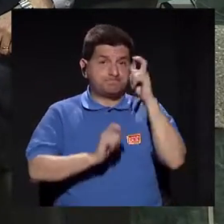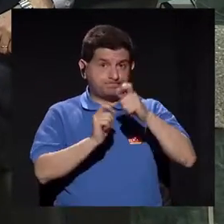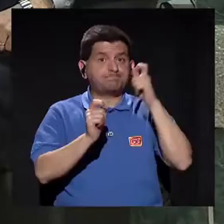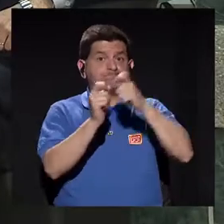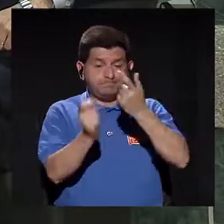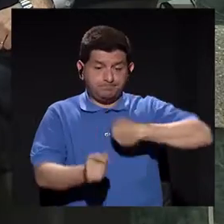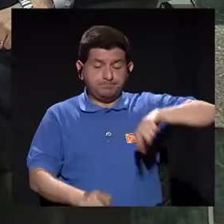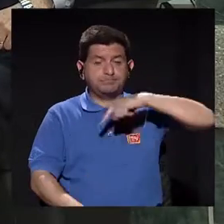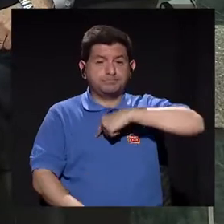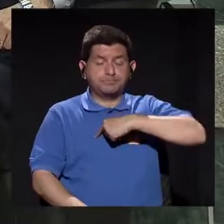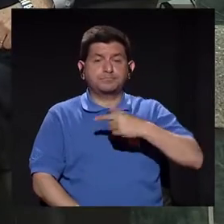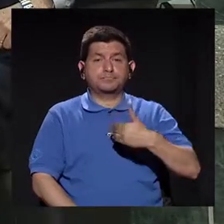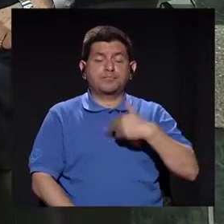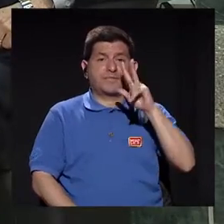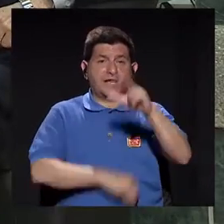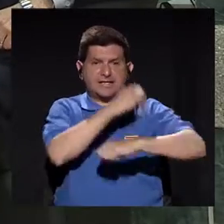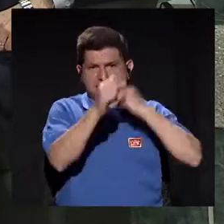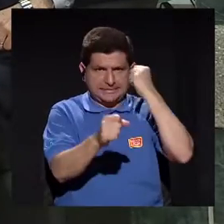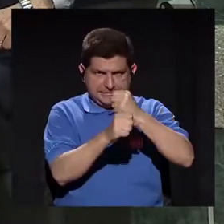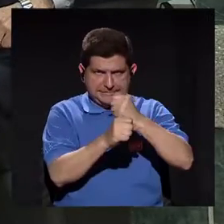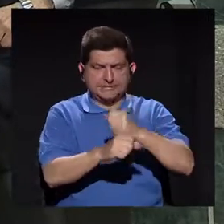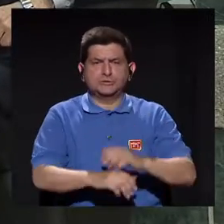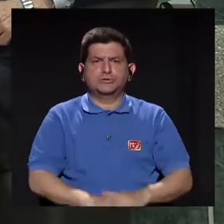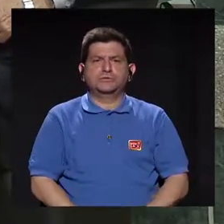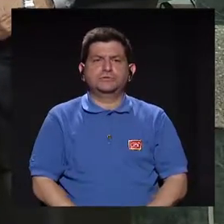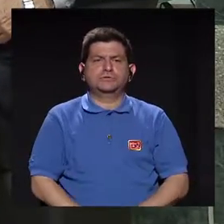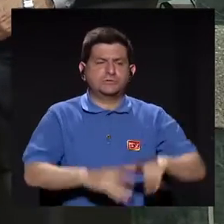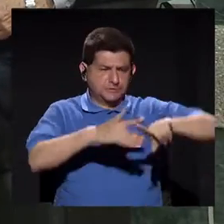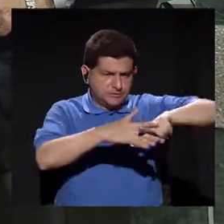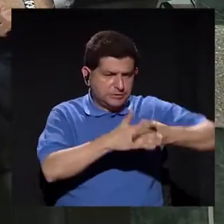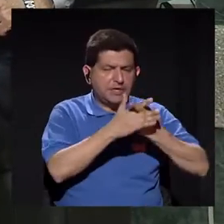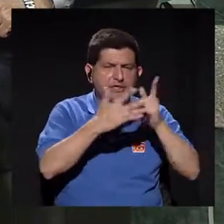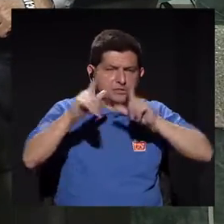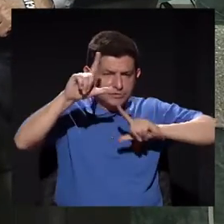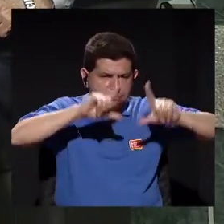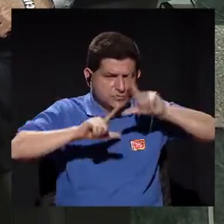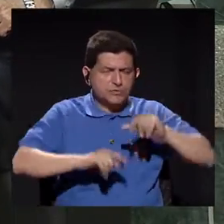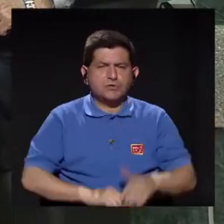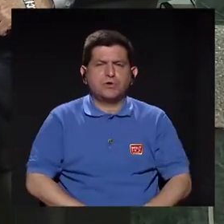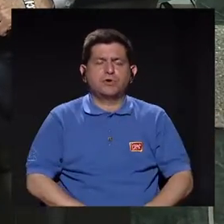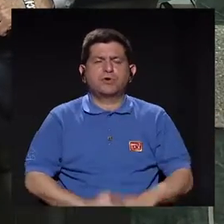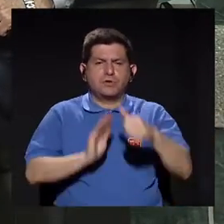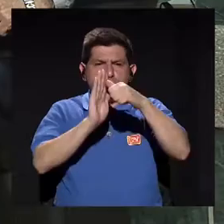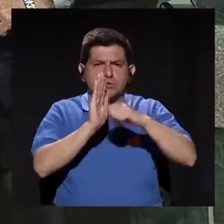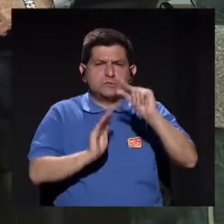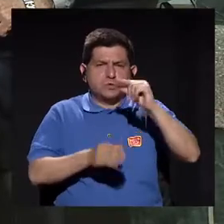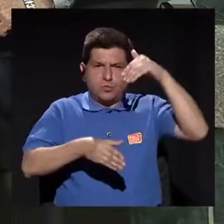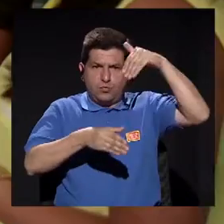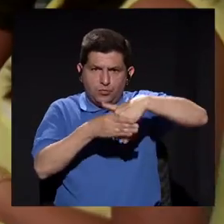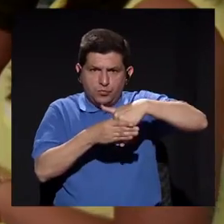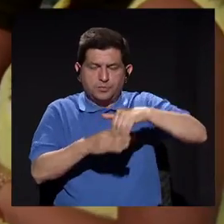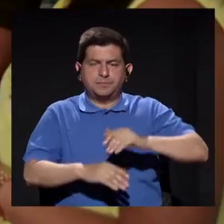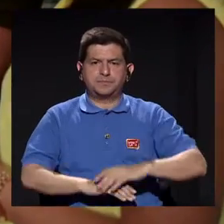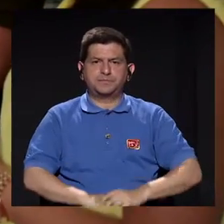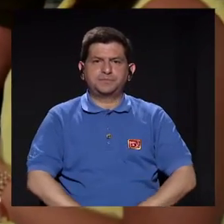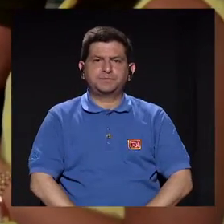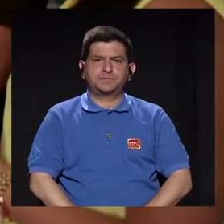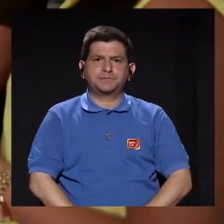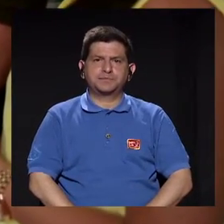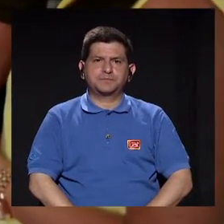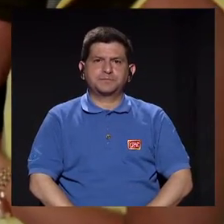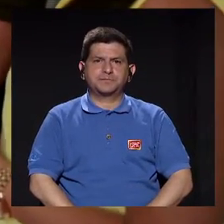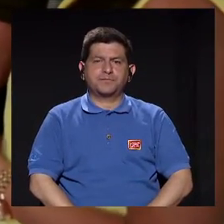Precisamente estamos cumpliendo tres años de que se inauguró el laboratorio de cirugía mínimamente invasiva y